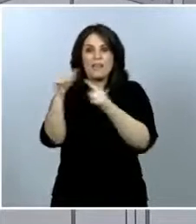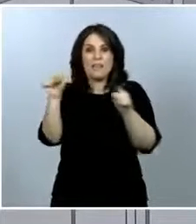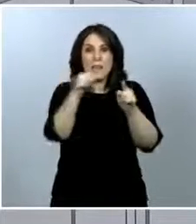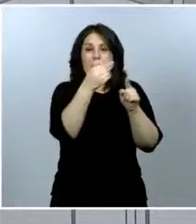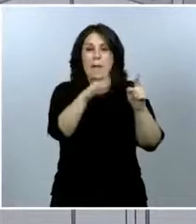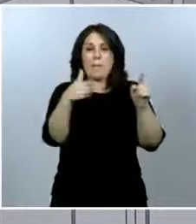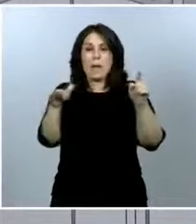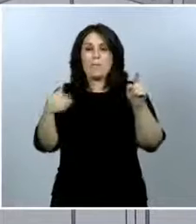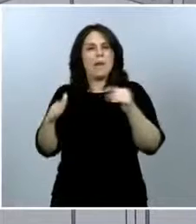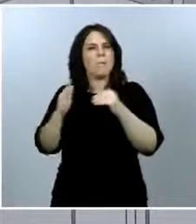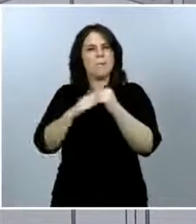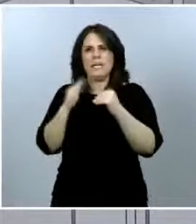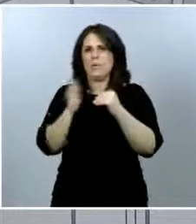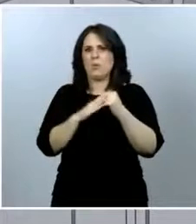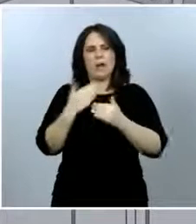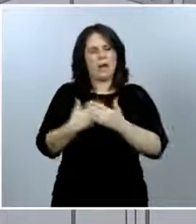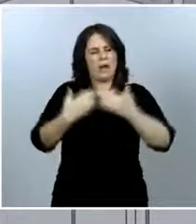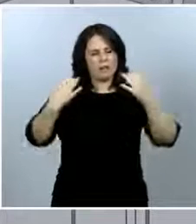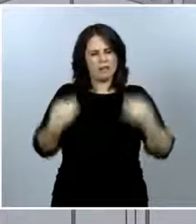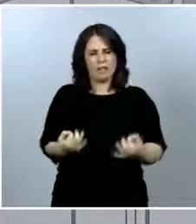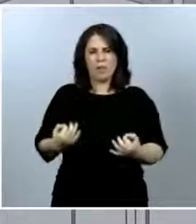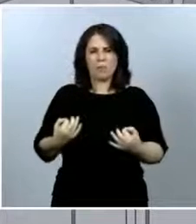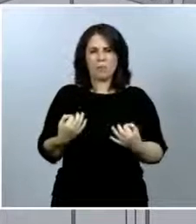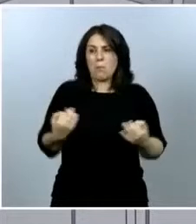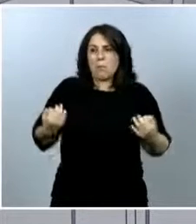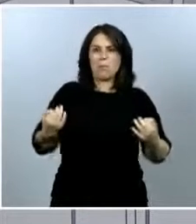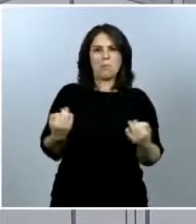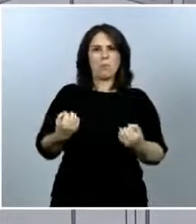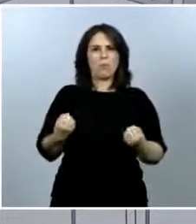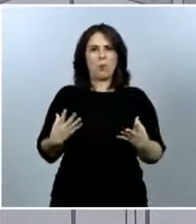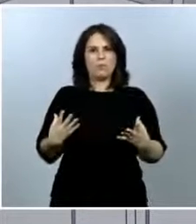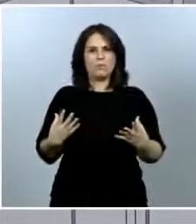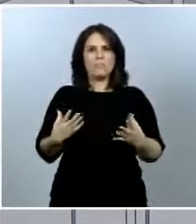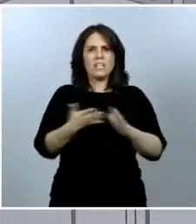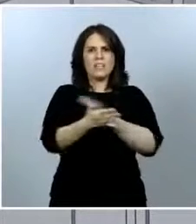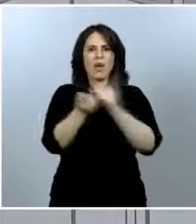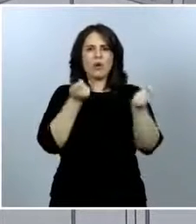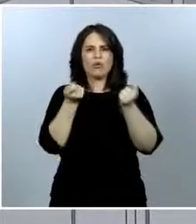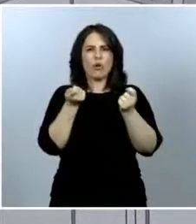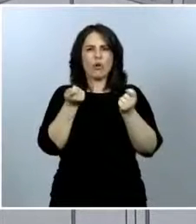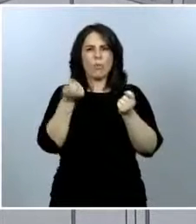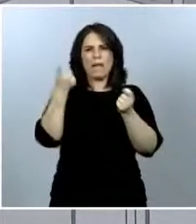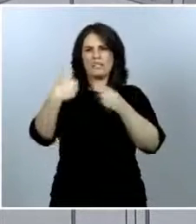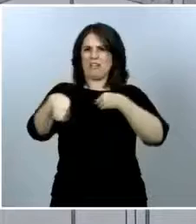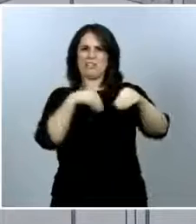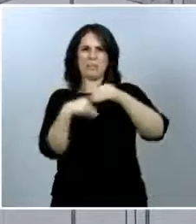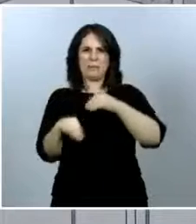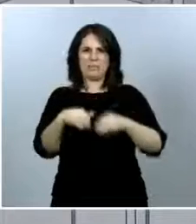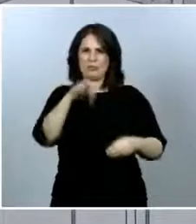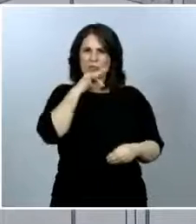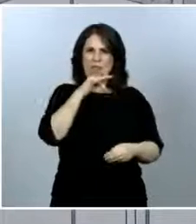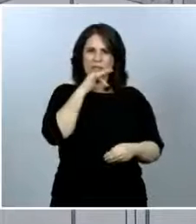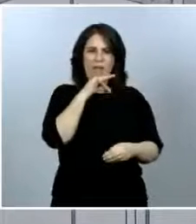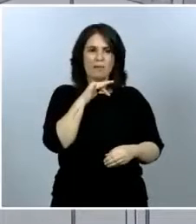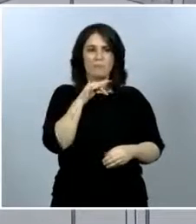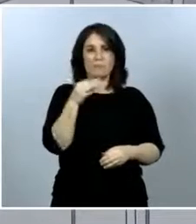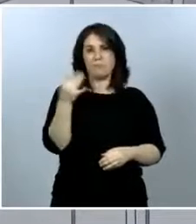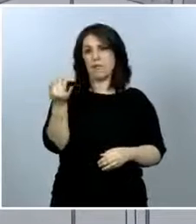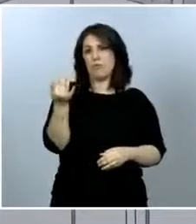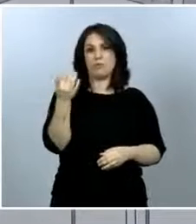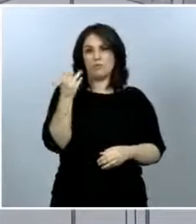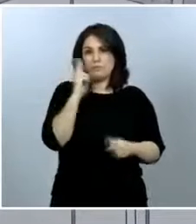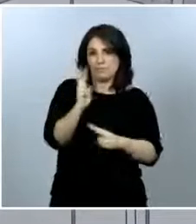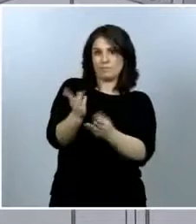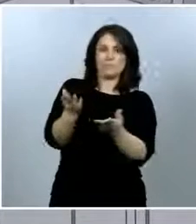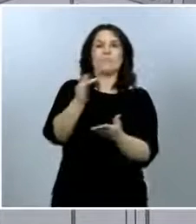transmisiones fuera y que podemos reducir incluso más las acciones de control. Pero desgraciadamente ya están viendo que todavía hay